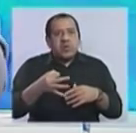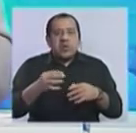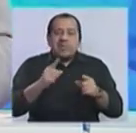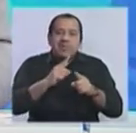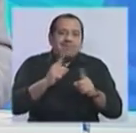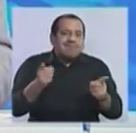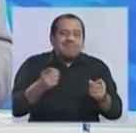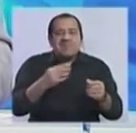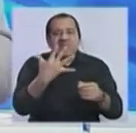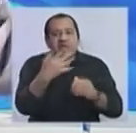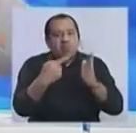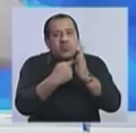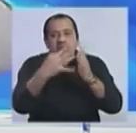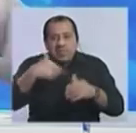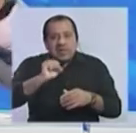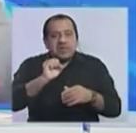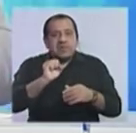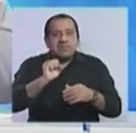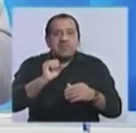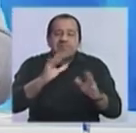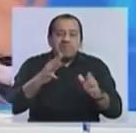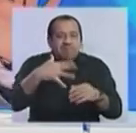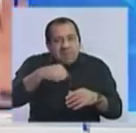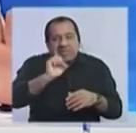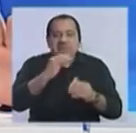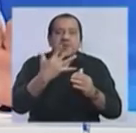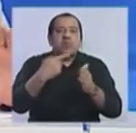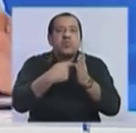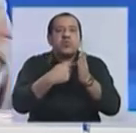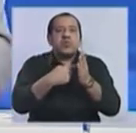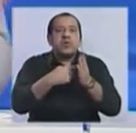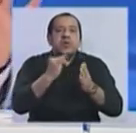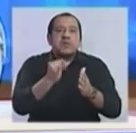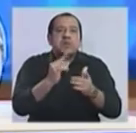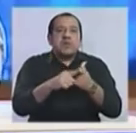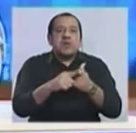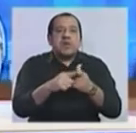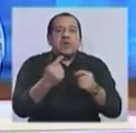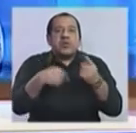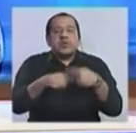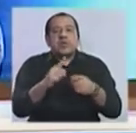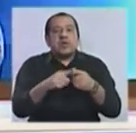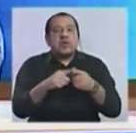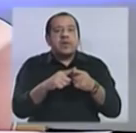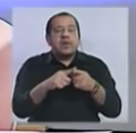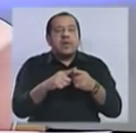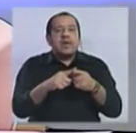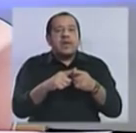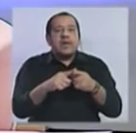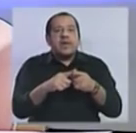menos de cinco puntos. sea, cinco puntos más el Frente Amplio va a votar. Digamos. El que decía cero es